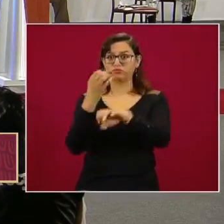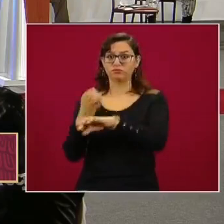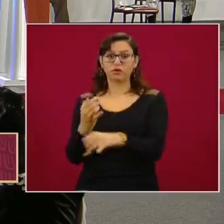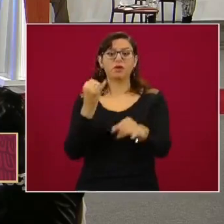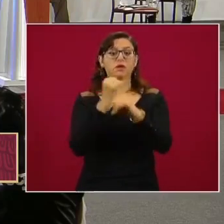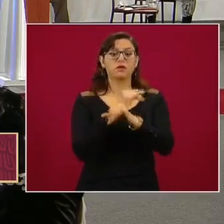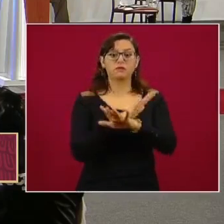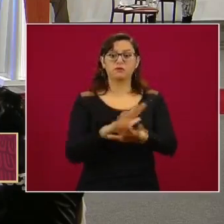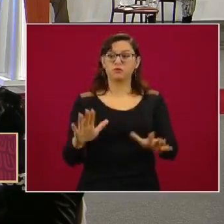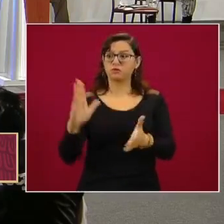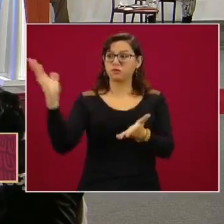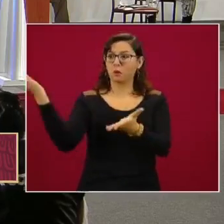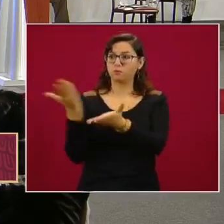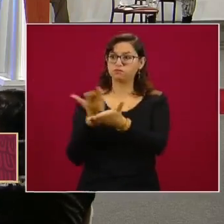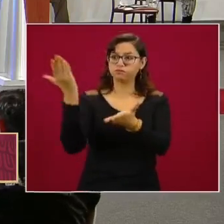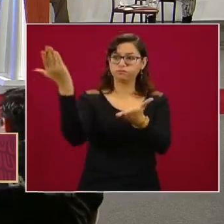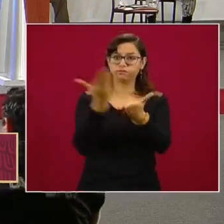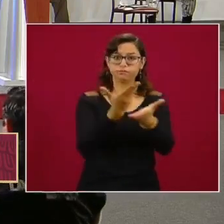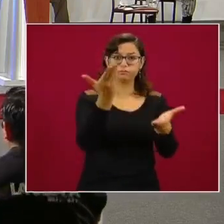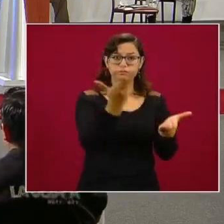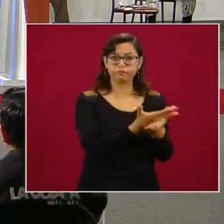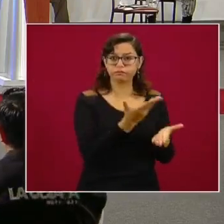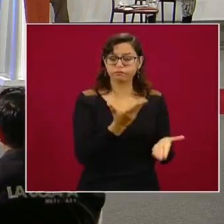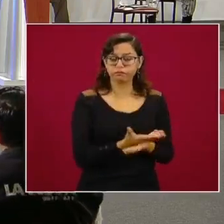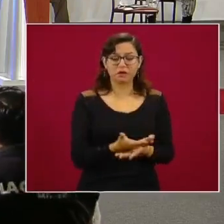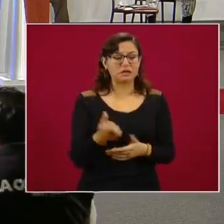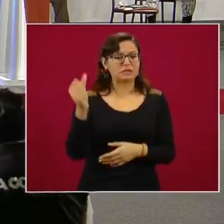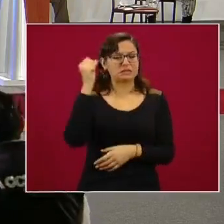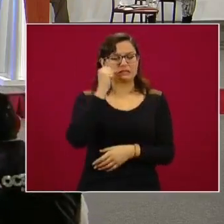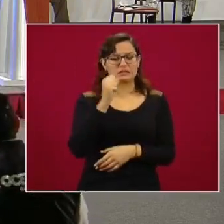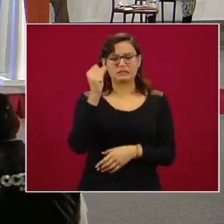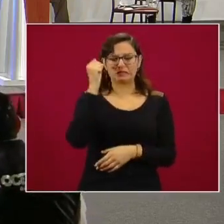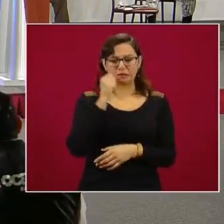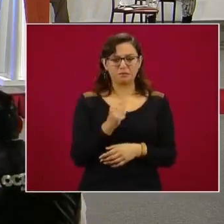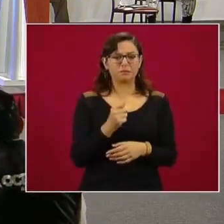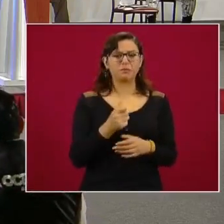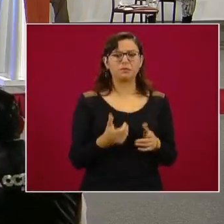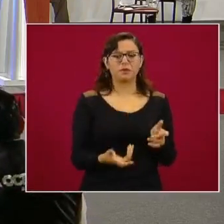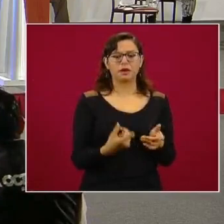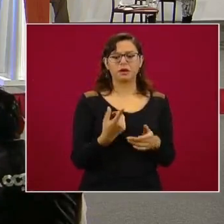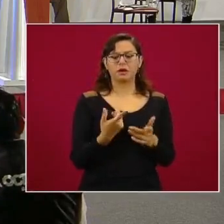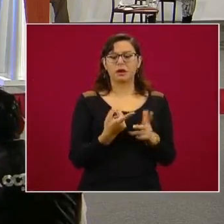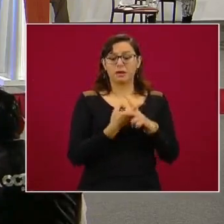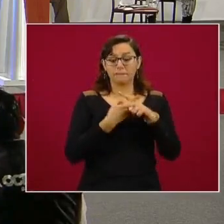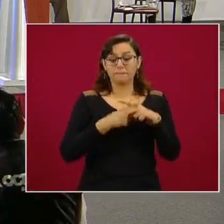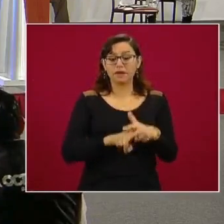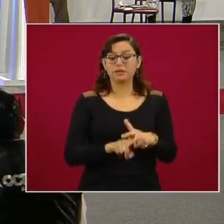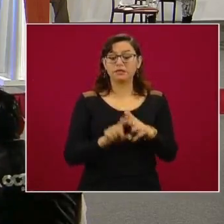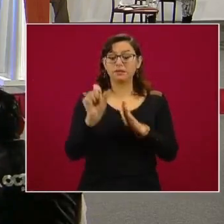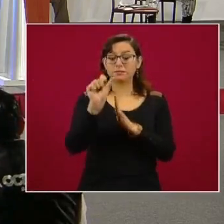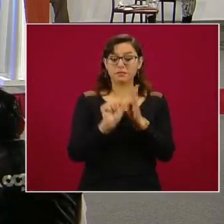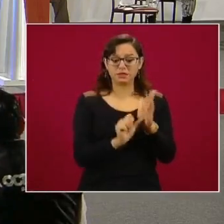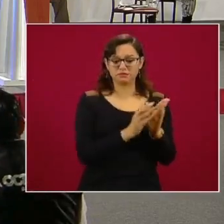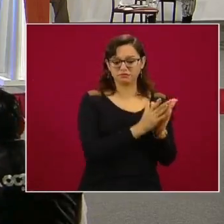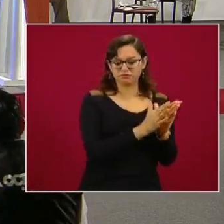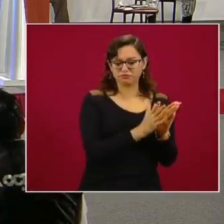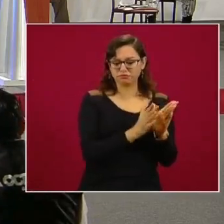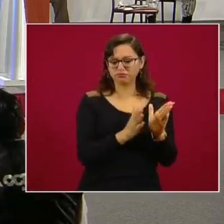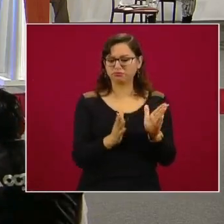se hace acopio de ella los primeros días del mes se procesa y se presenta